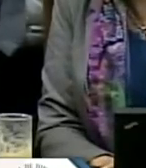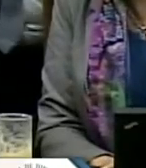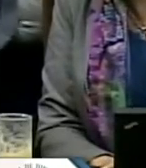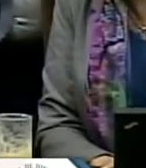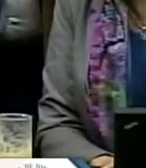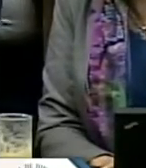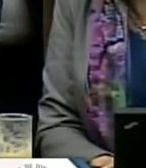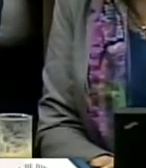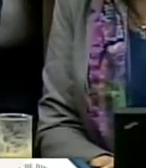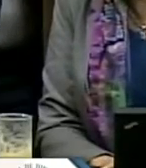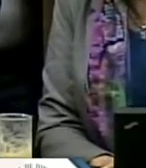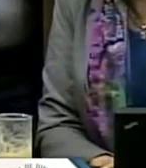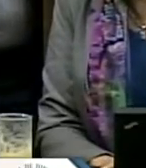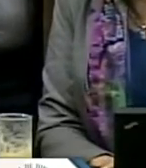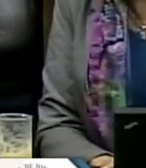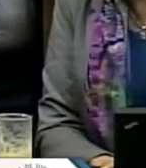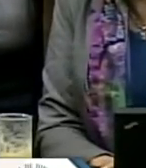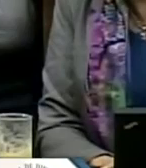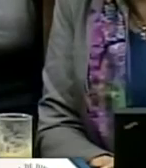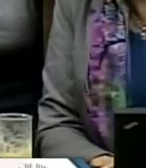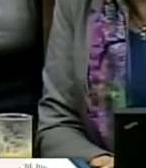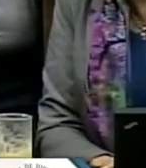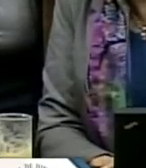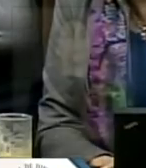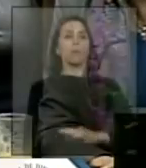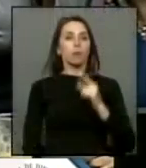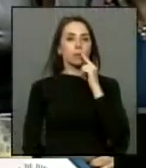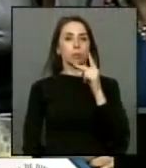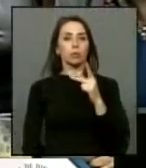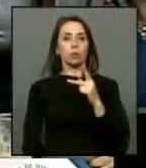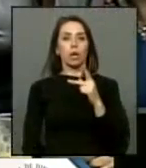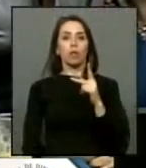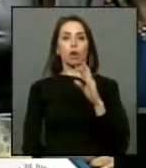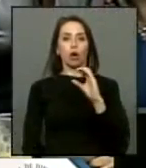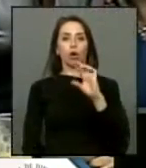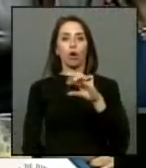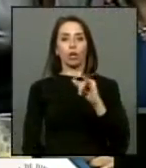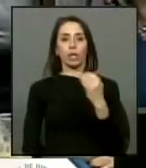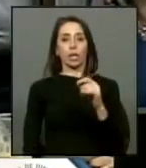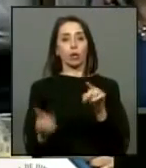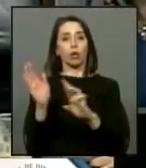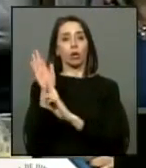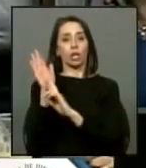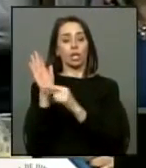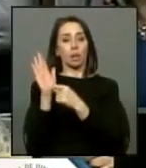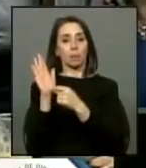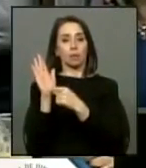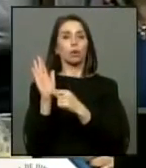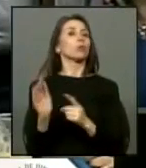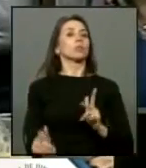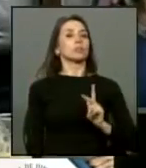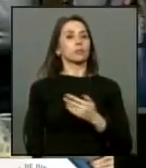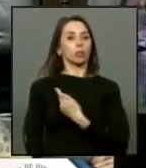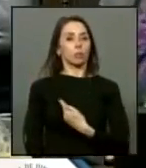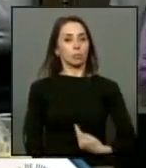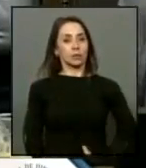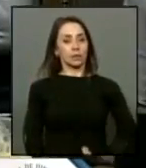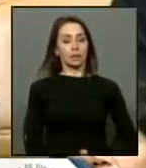diputado señor Cornejo tiene la palabra diputado Cas embajador diputado Cornejo asunto de reglamento señor presidente